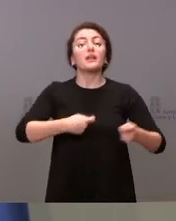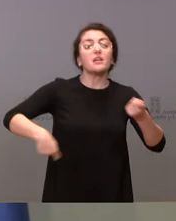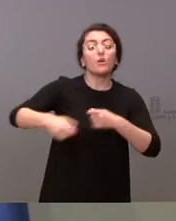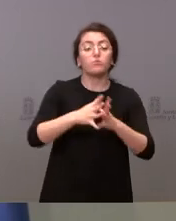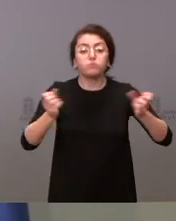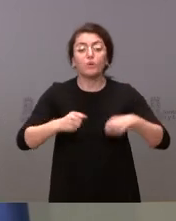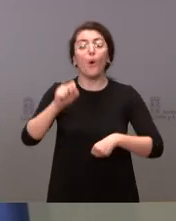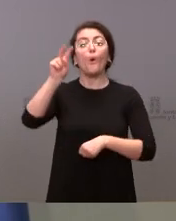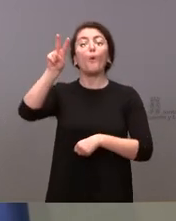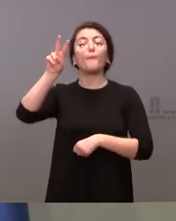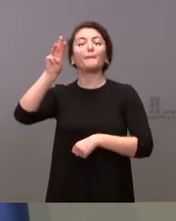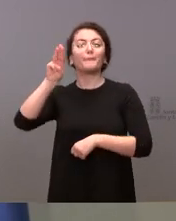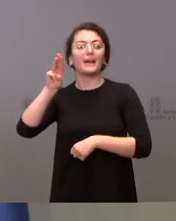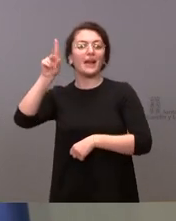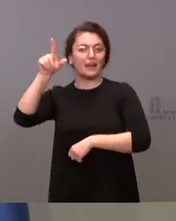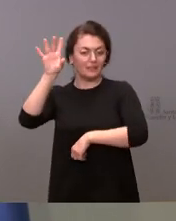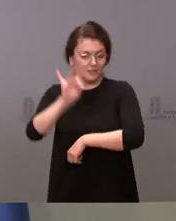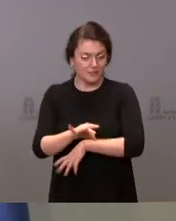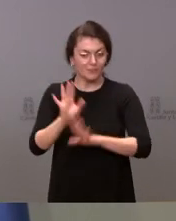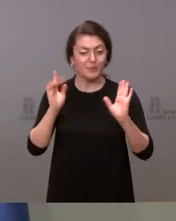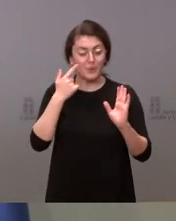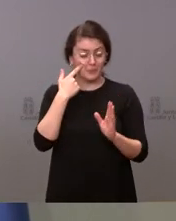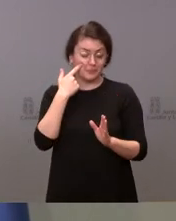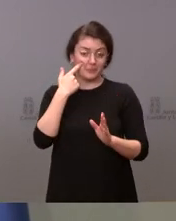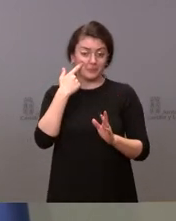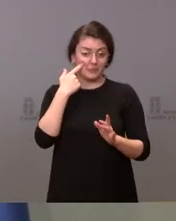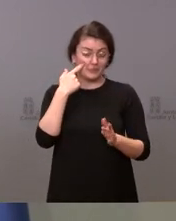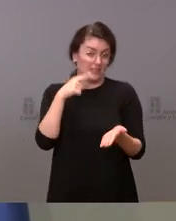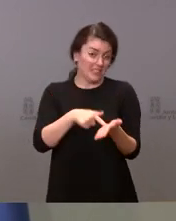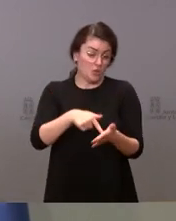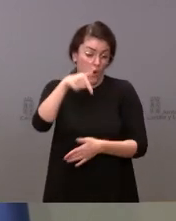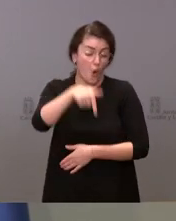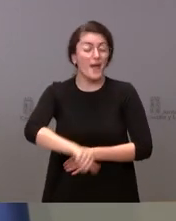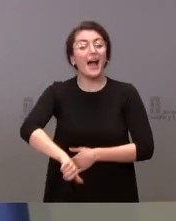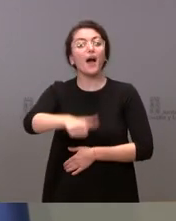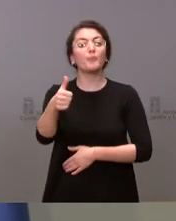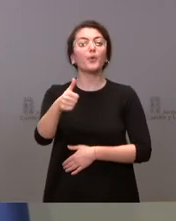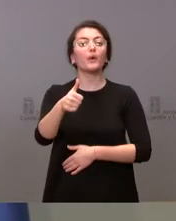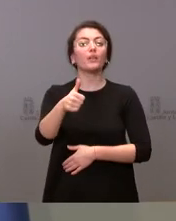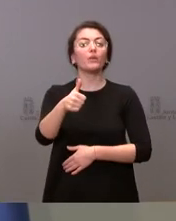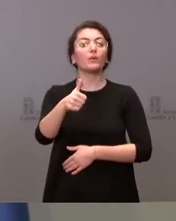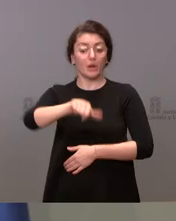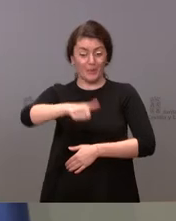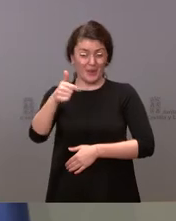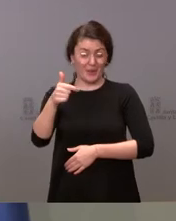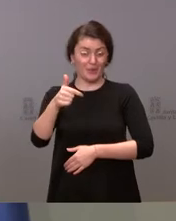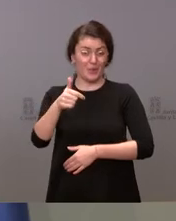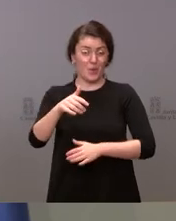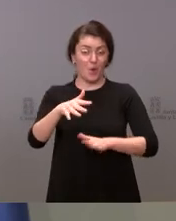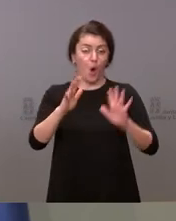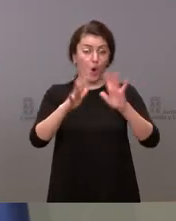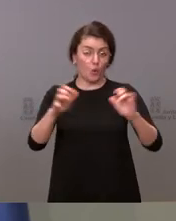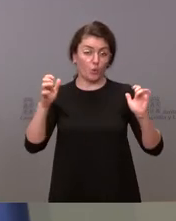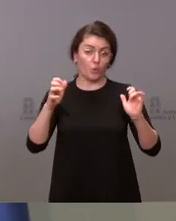y le insisto, lo que hoy hemos aprobado en la Junta, en el Consejo de Gobierno,